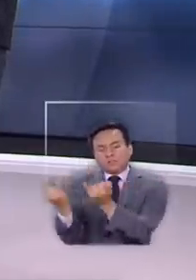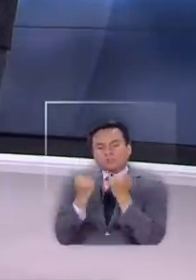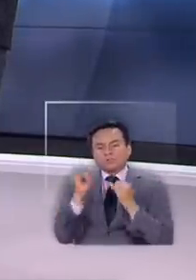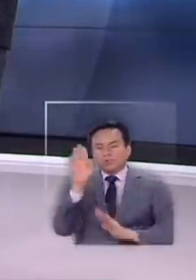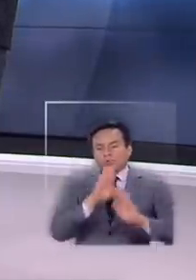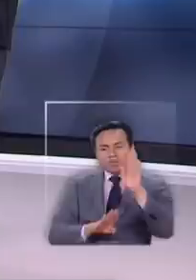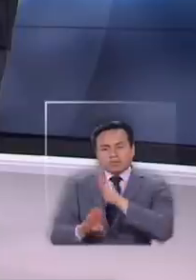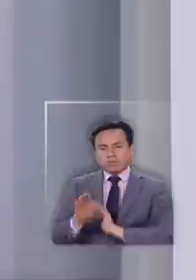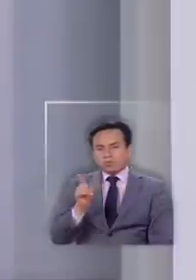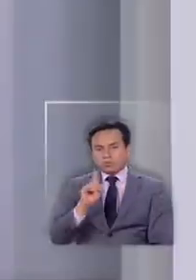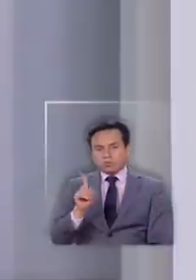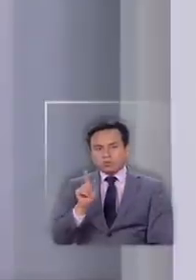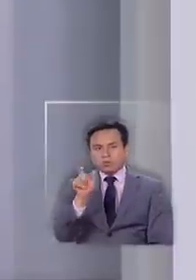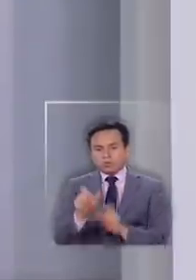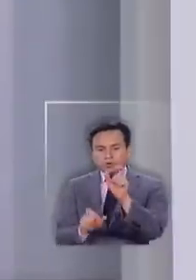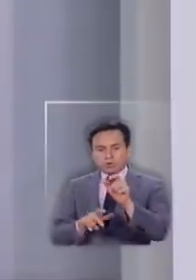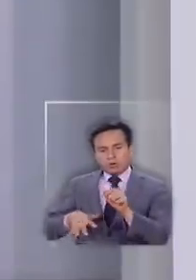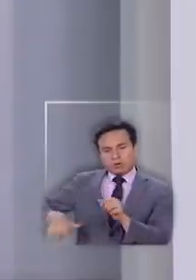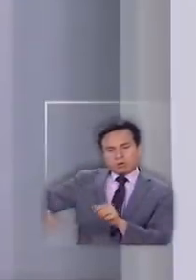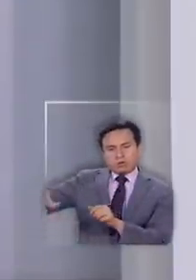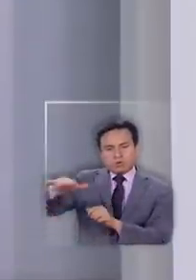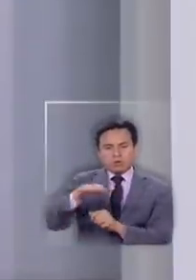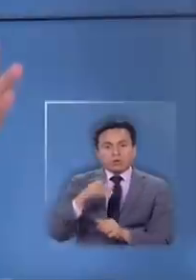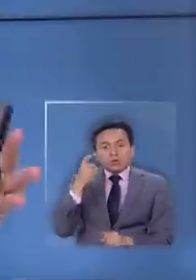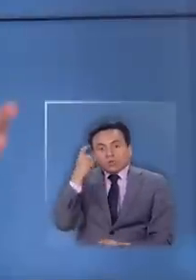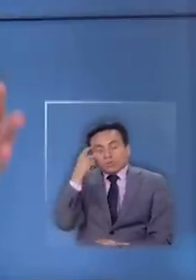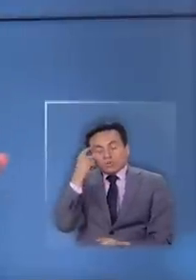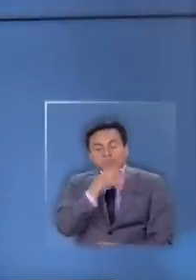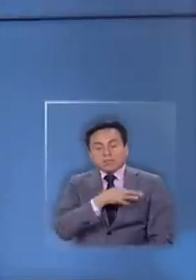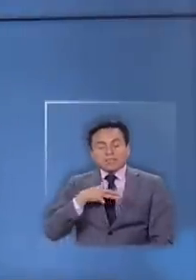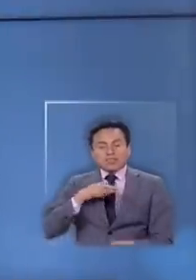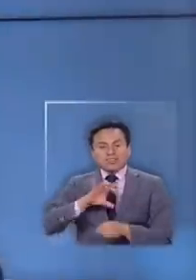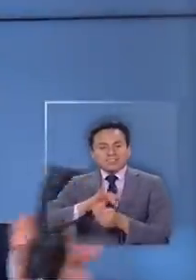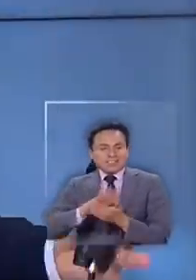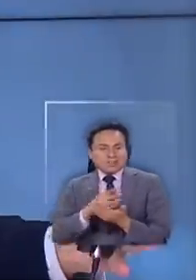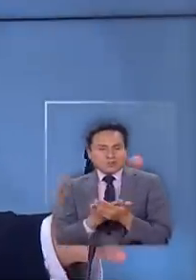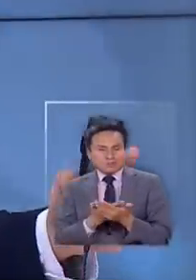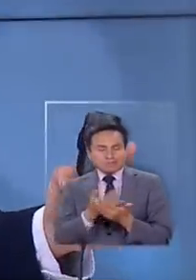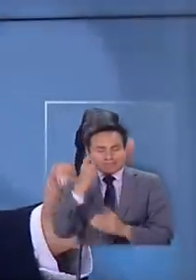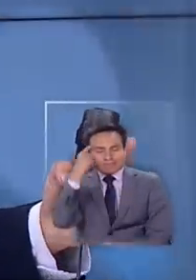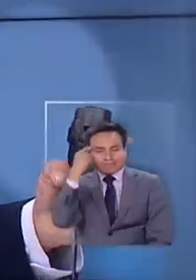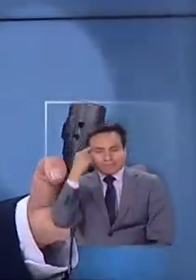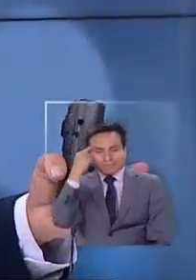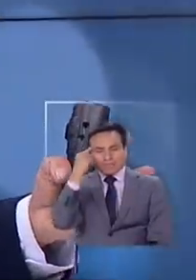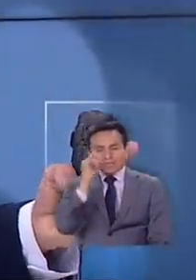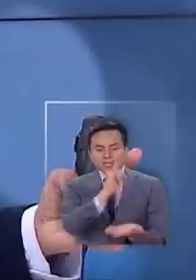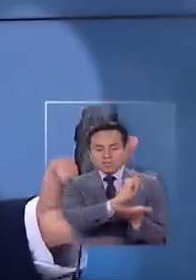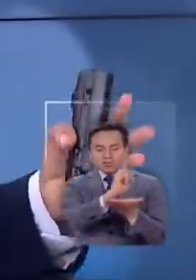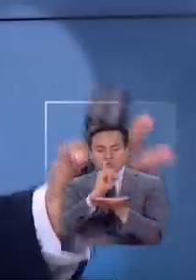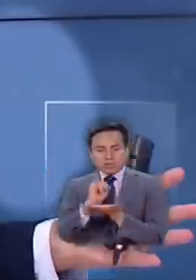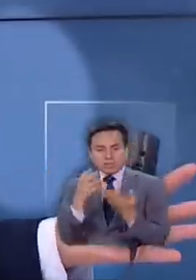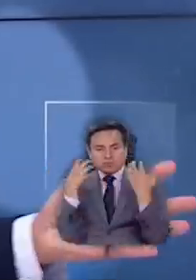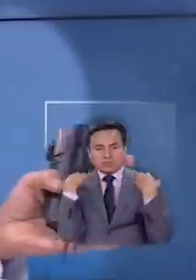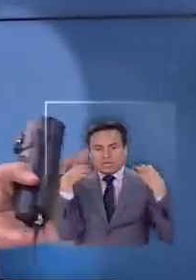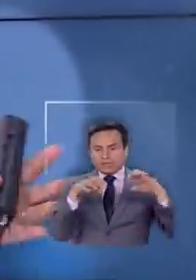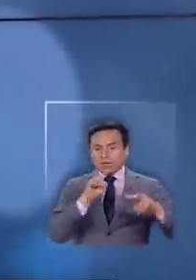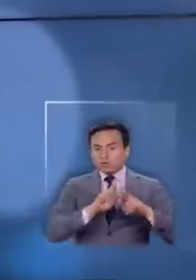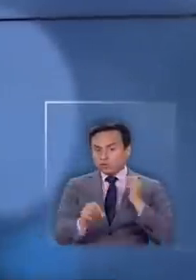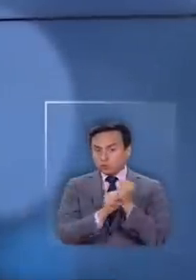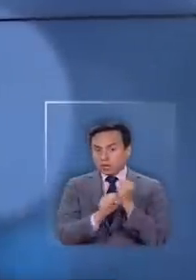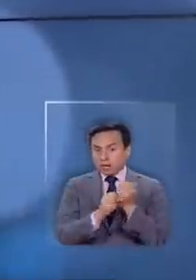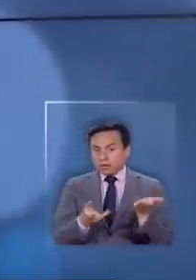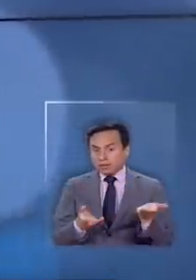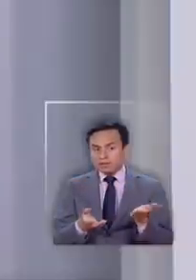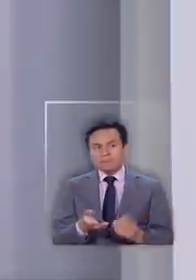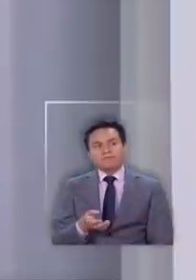desprotegiendo al resto de la población. Suponemos que el Ministerio de Salud y las instituciones adecuadas están haciendo su pega.